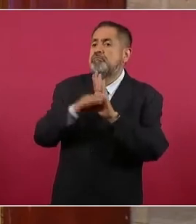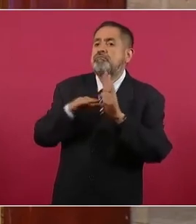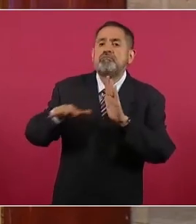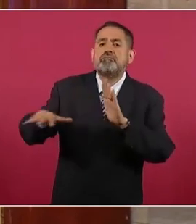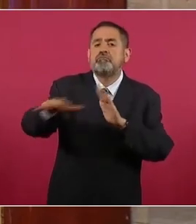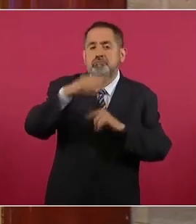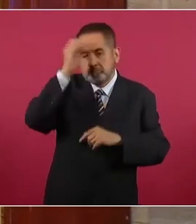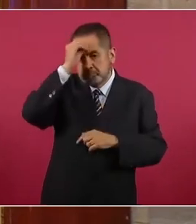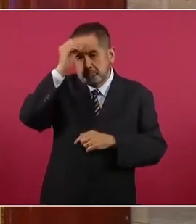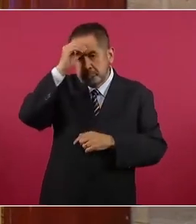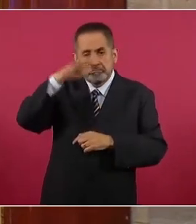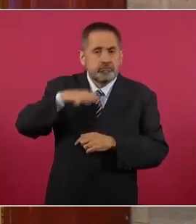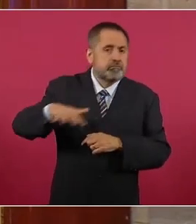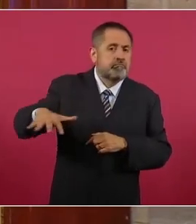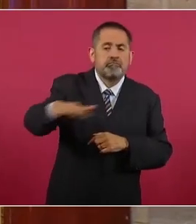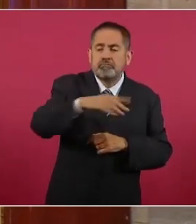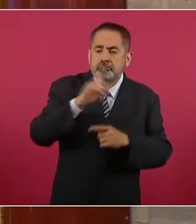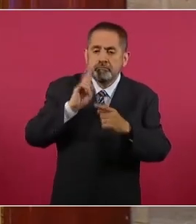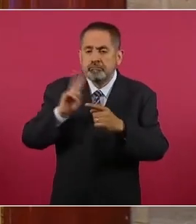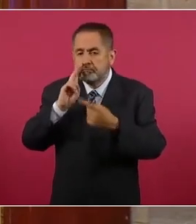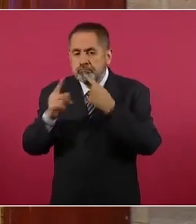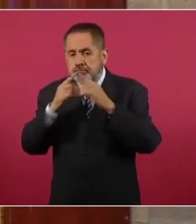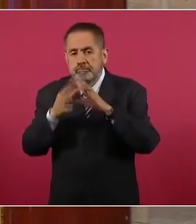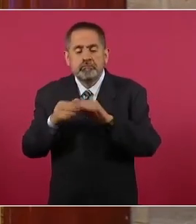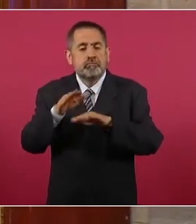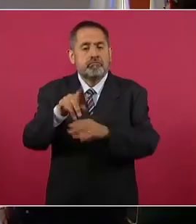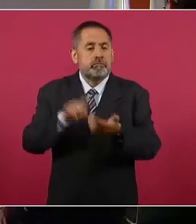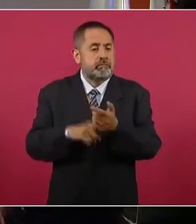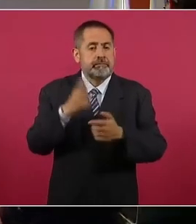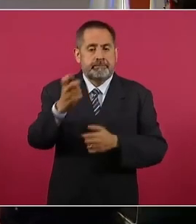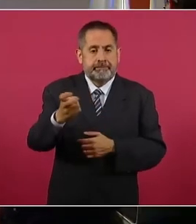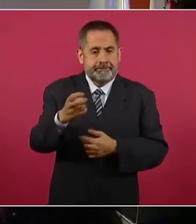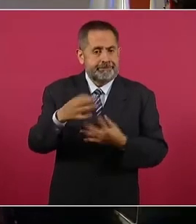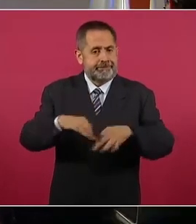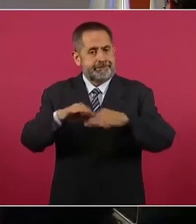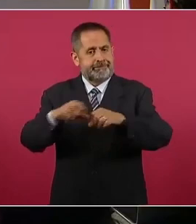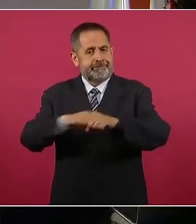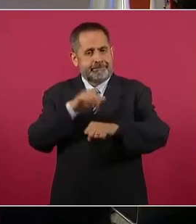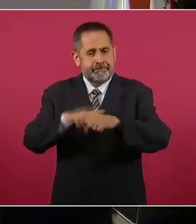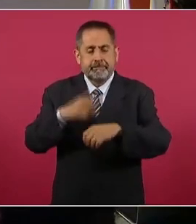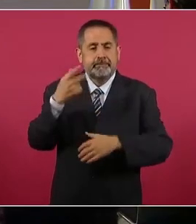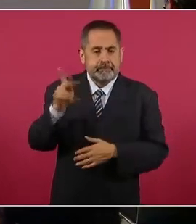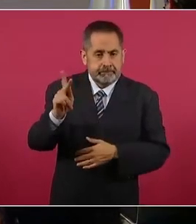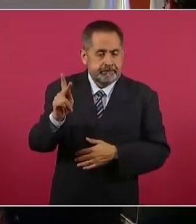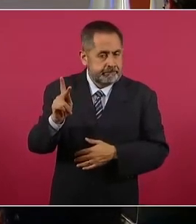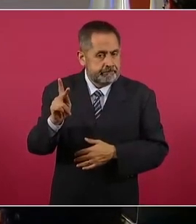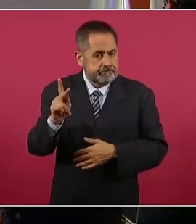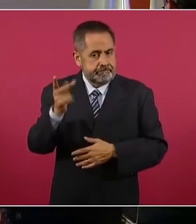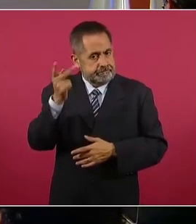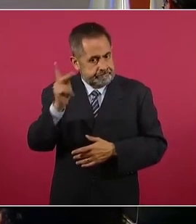recoger la opinión del pueblo sobre este importante asunto de interés nacional. Sin embargo,